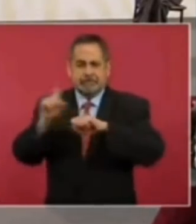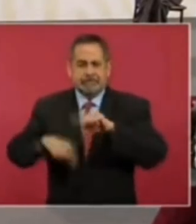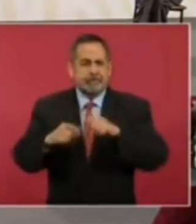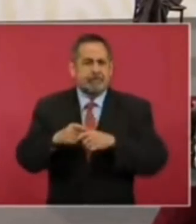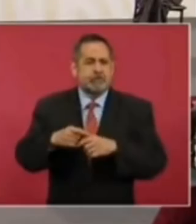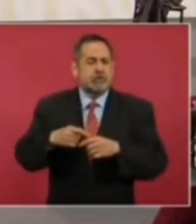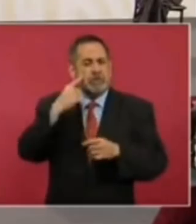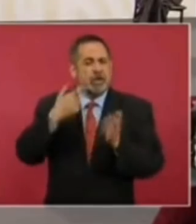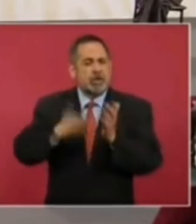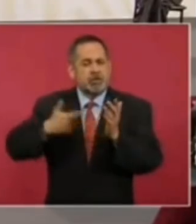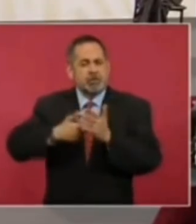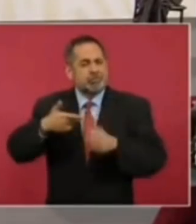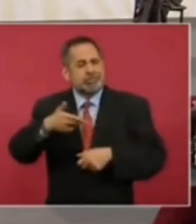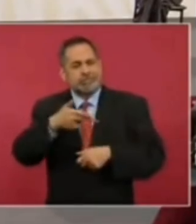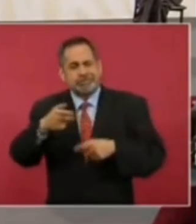marros.